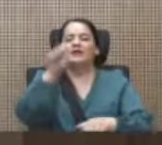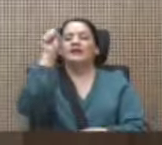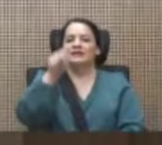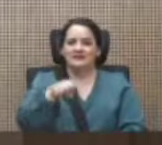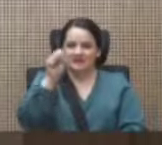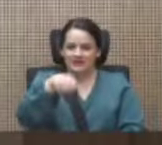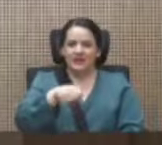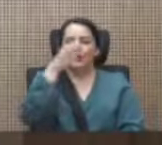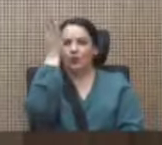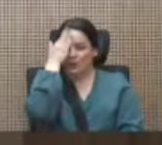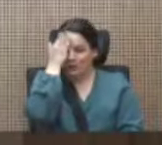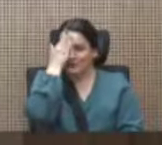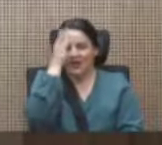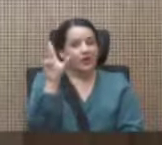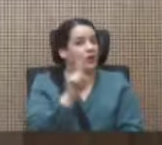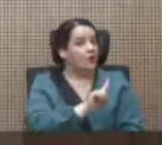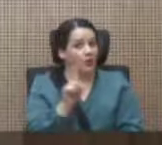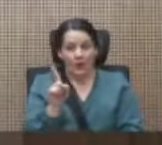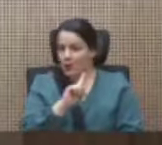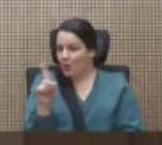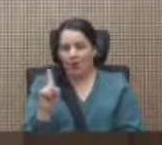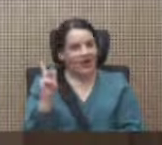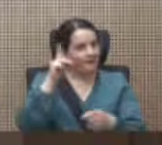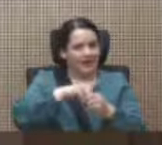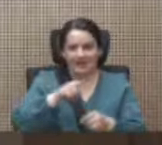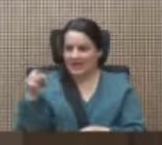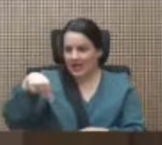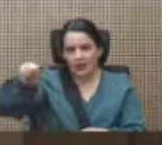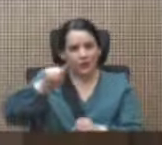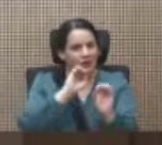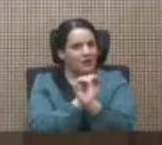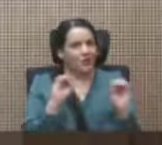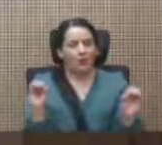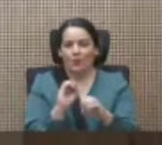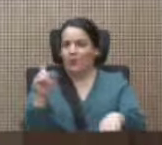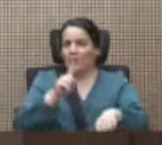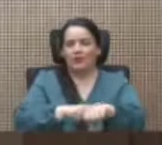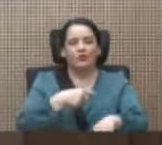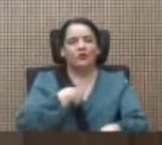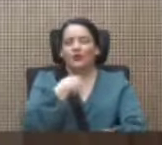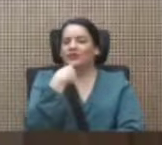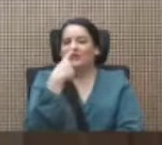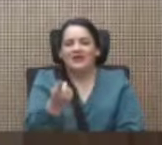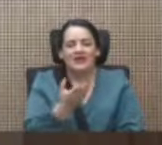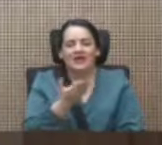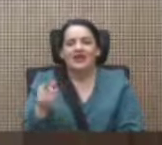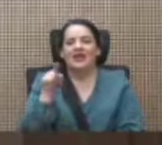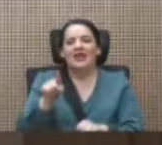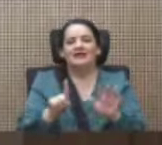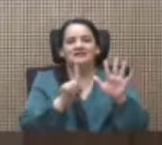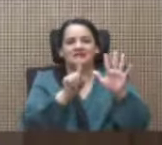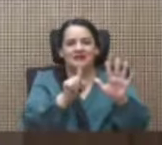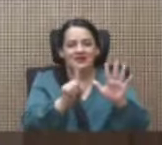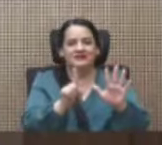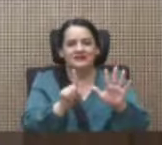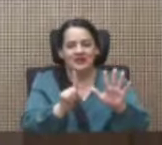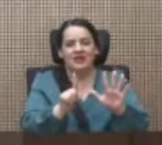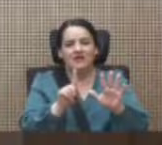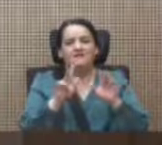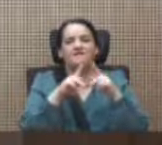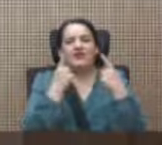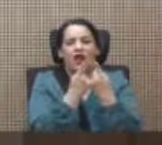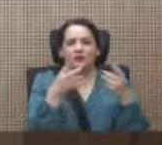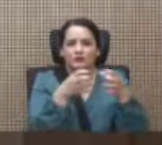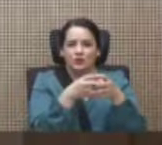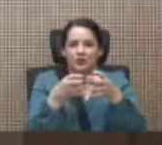conocían. No que fueran parte en ningún momento dije yo que las seis fracciones éramos